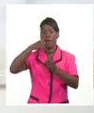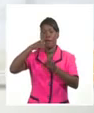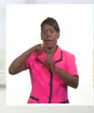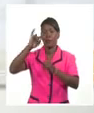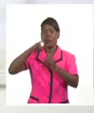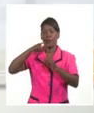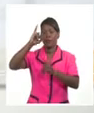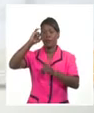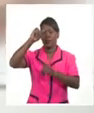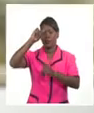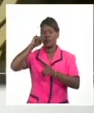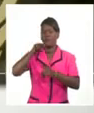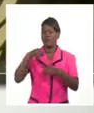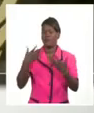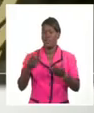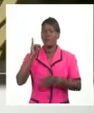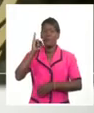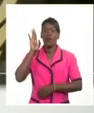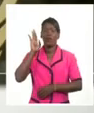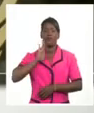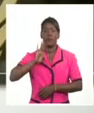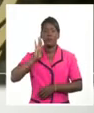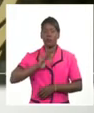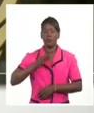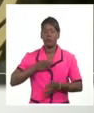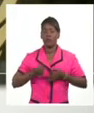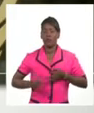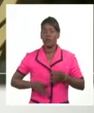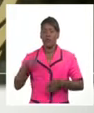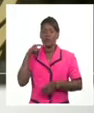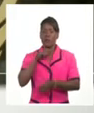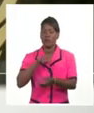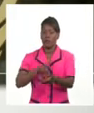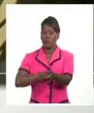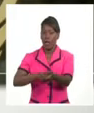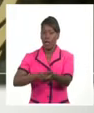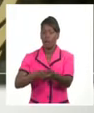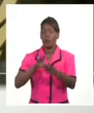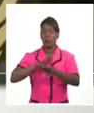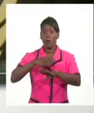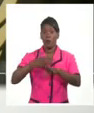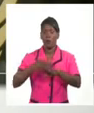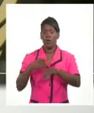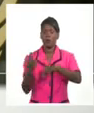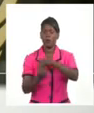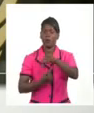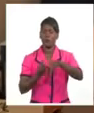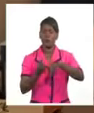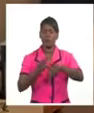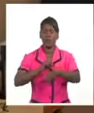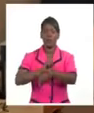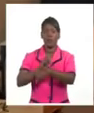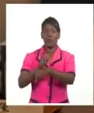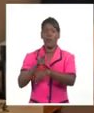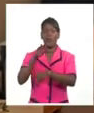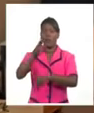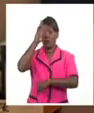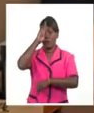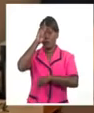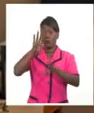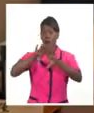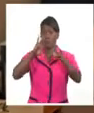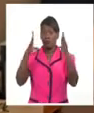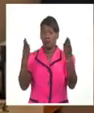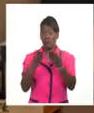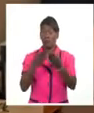en niños pocos días después la organización mundial de la salud emitió una alerta sanitaria esto significa